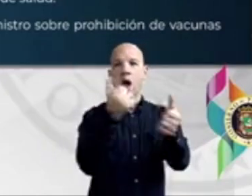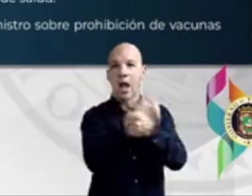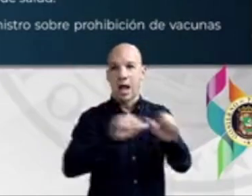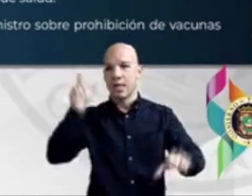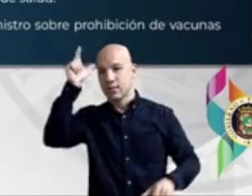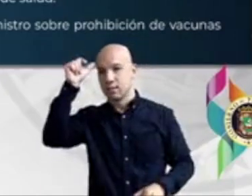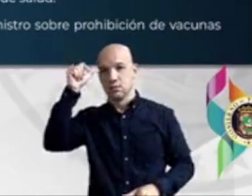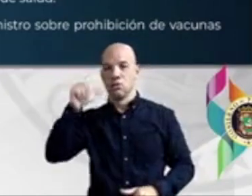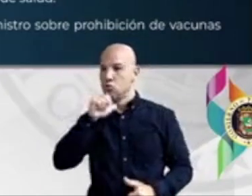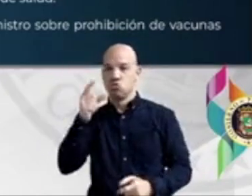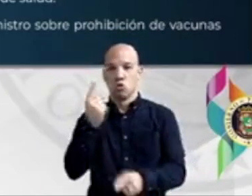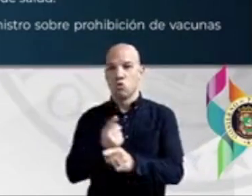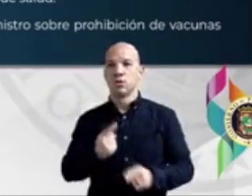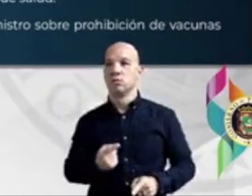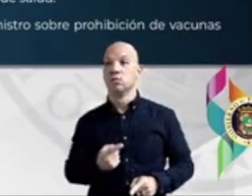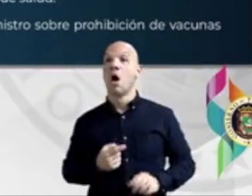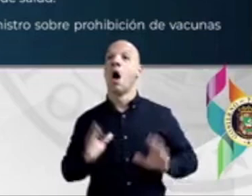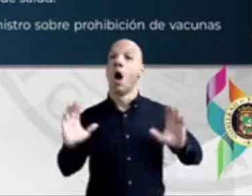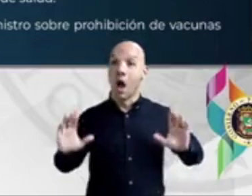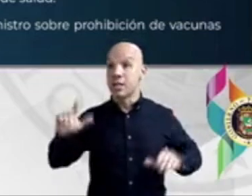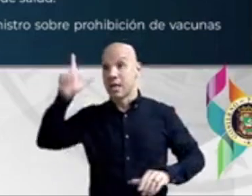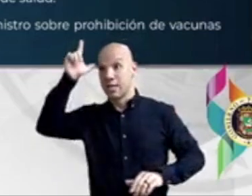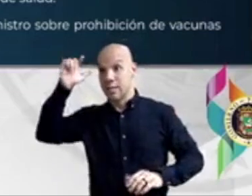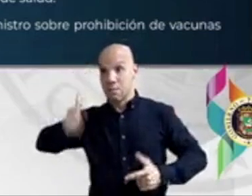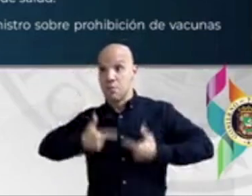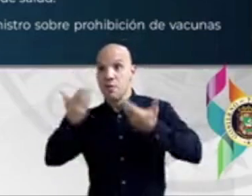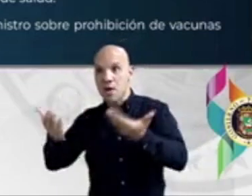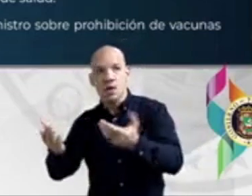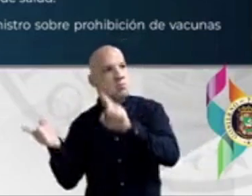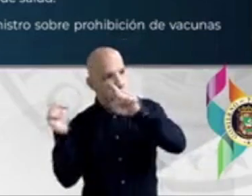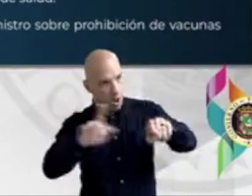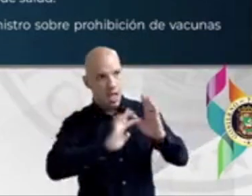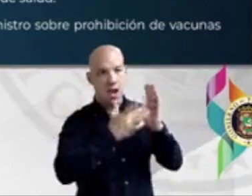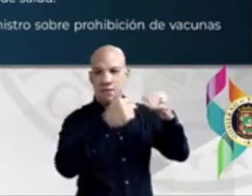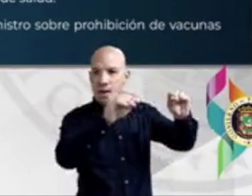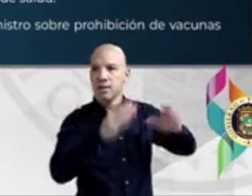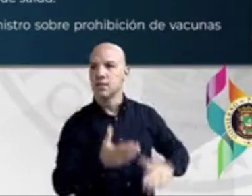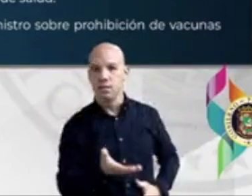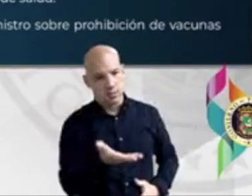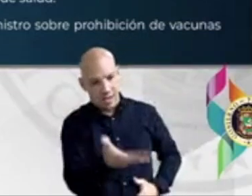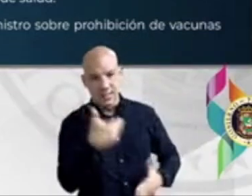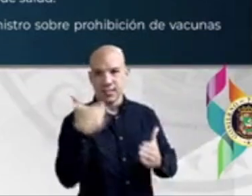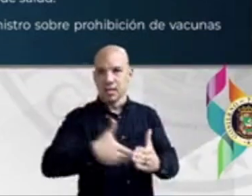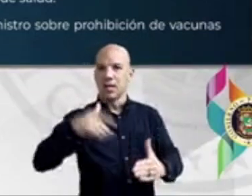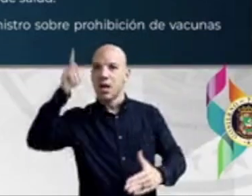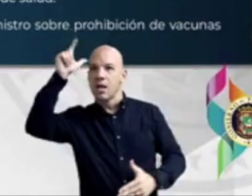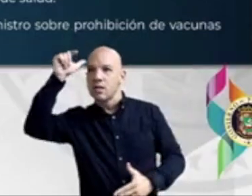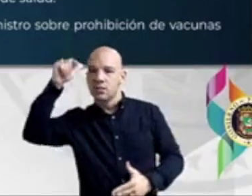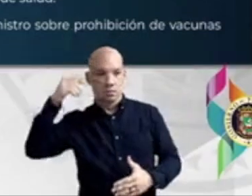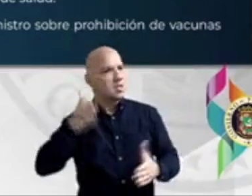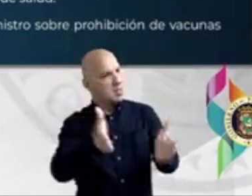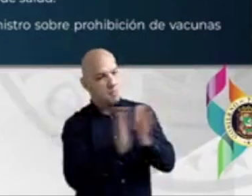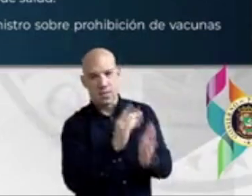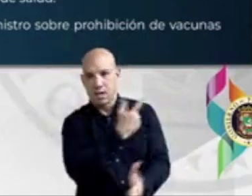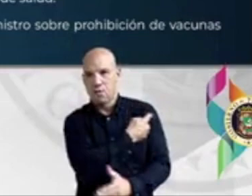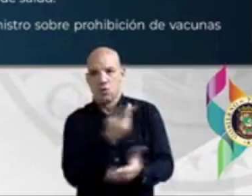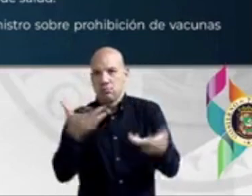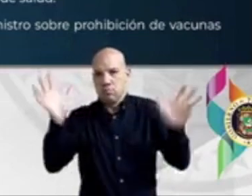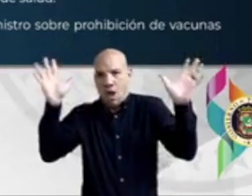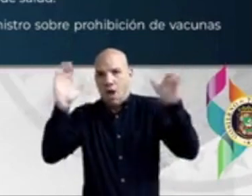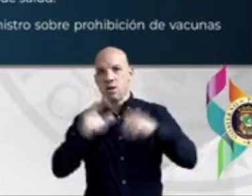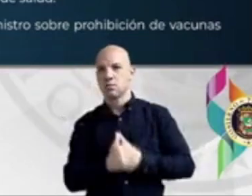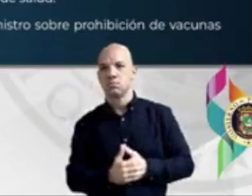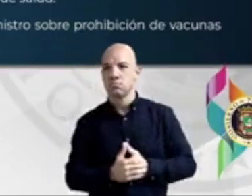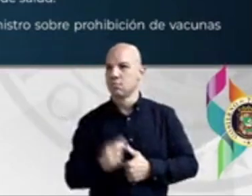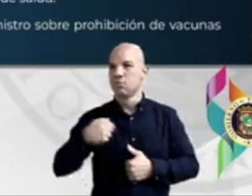Ahora, también le digo a todos los que residen en residenciales públicos que acudan a su farmacia, a la farmacia más cercana y ya, y pidan la vacuna. O yo en